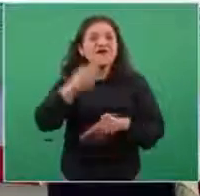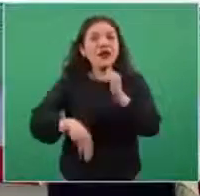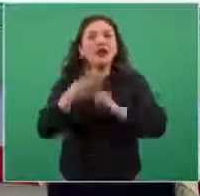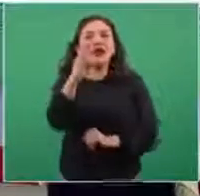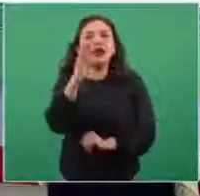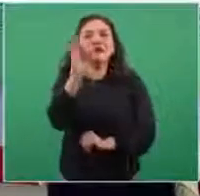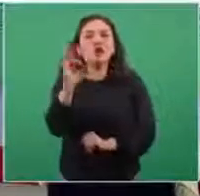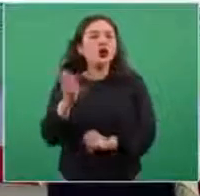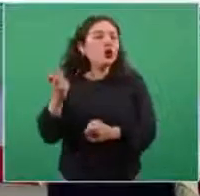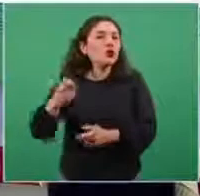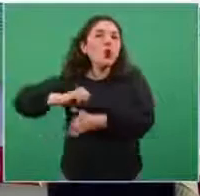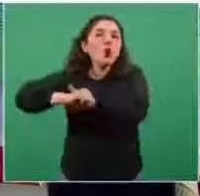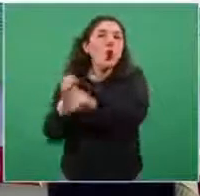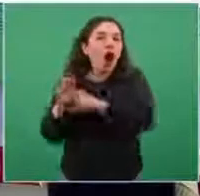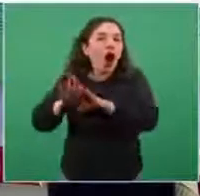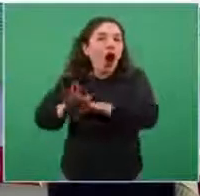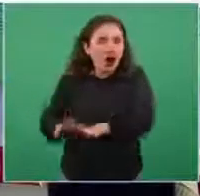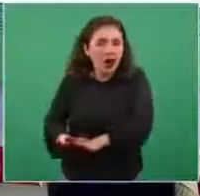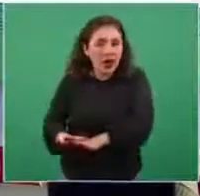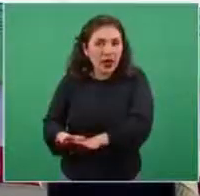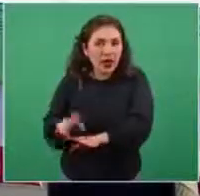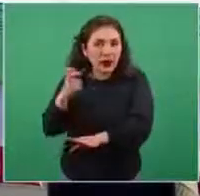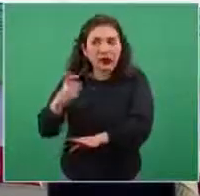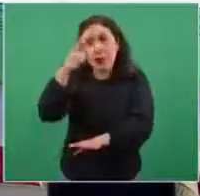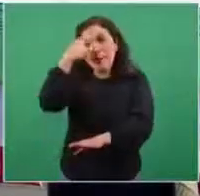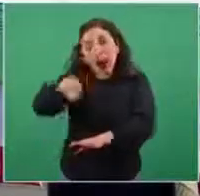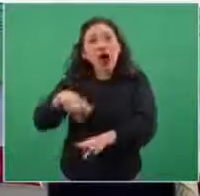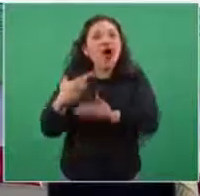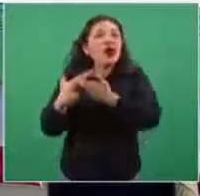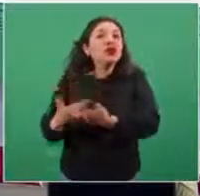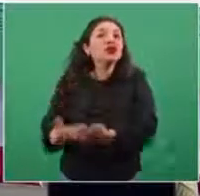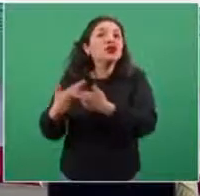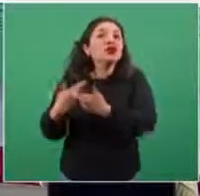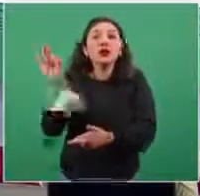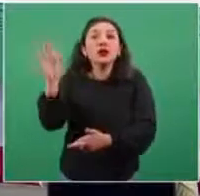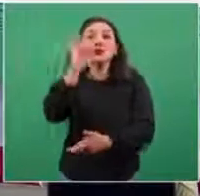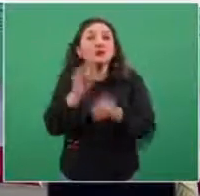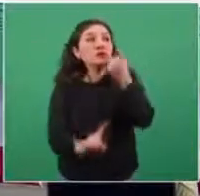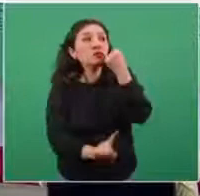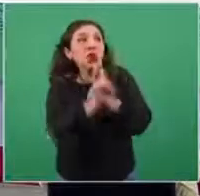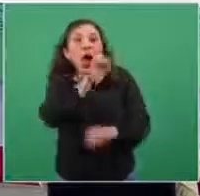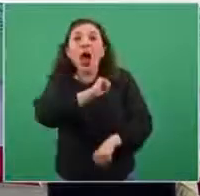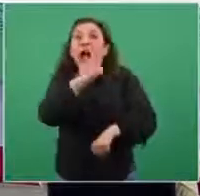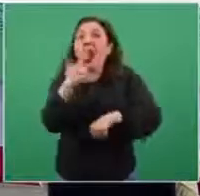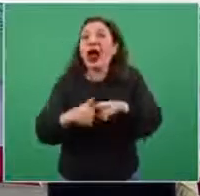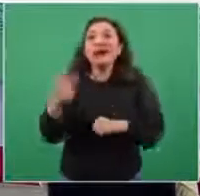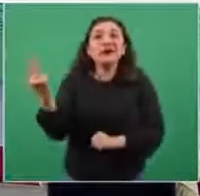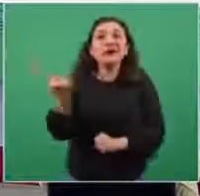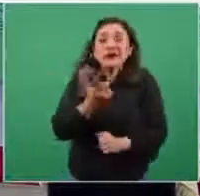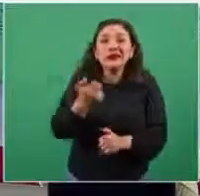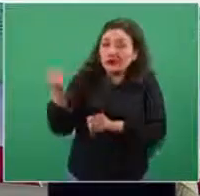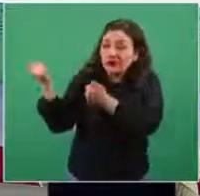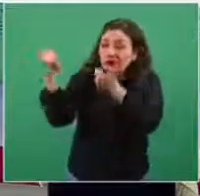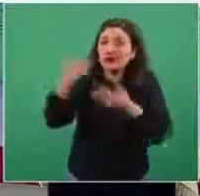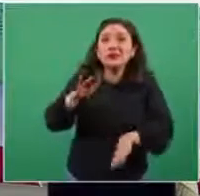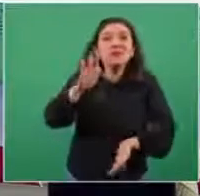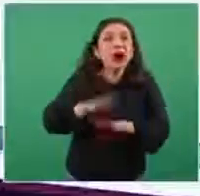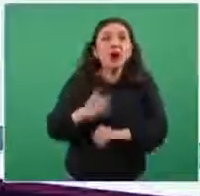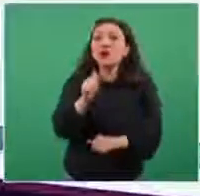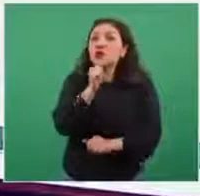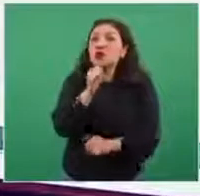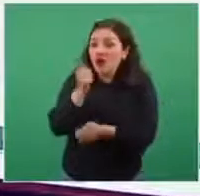reserva que mantenemos precisamente como mecanismo de garantía si hubiera algún contratiempo que requiera utilizar